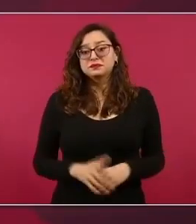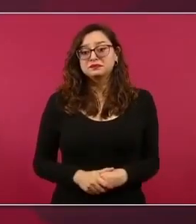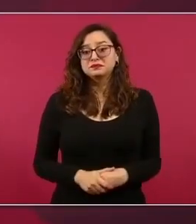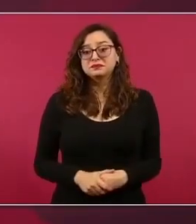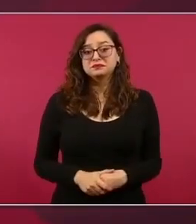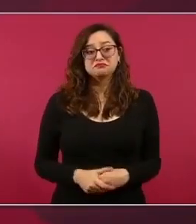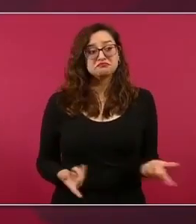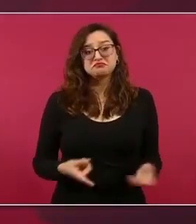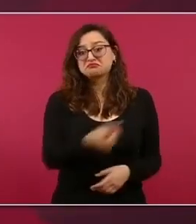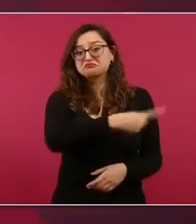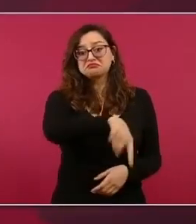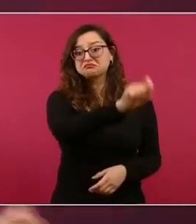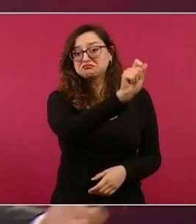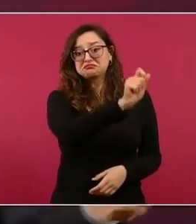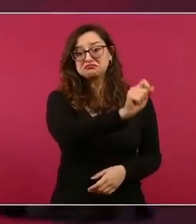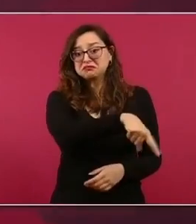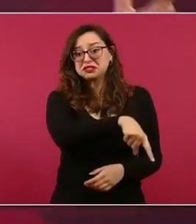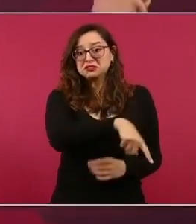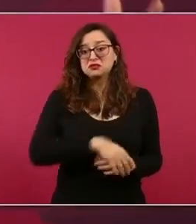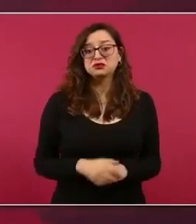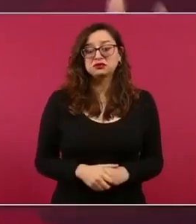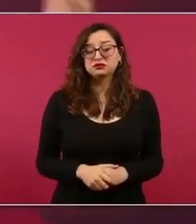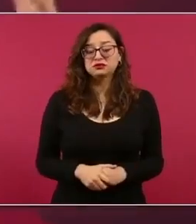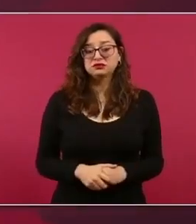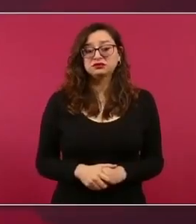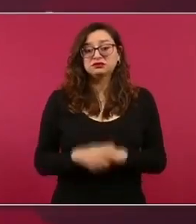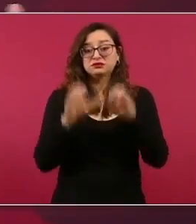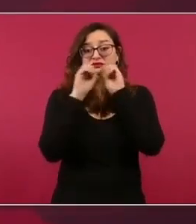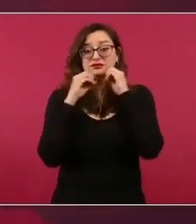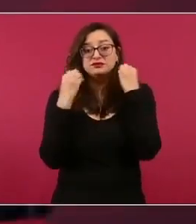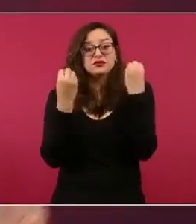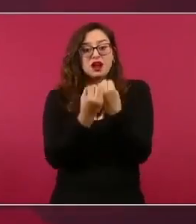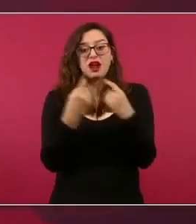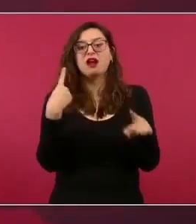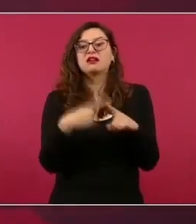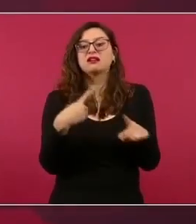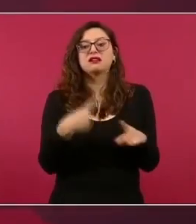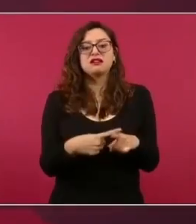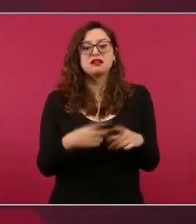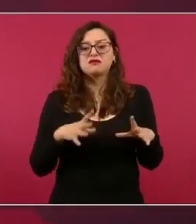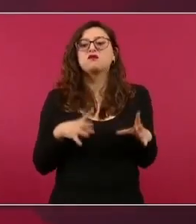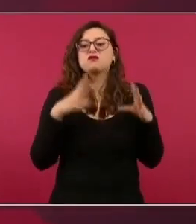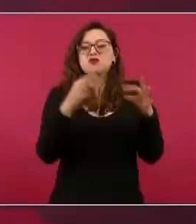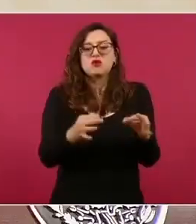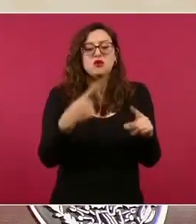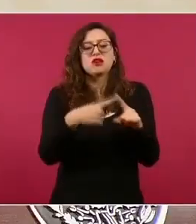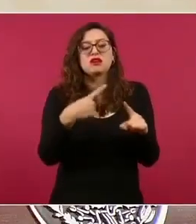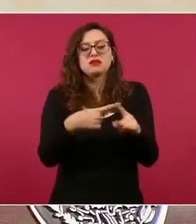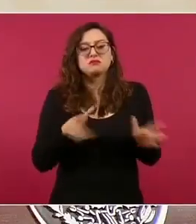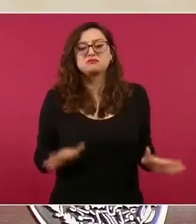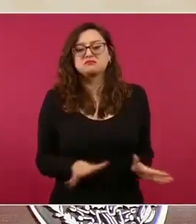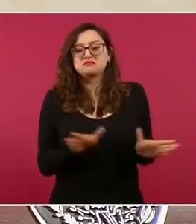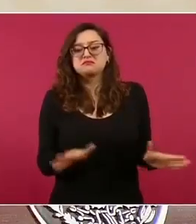Todas estas organizaciones se fueron creando durante el periodo de